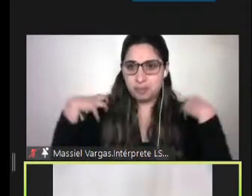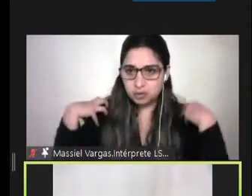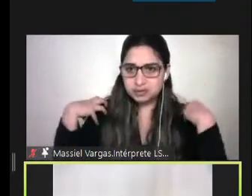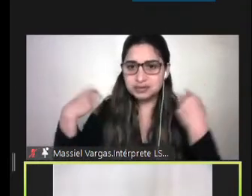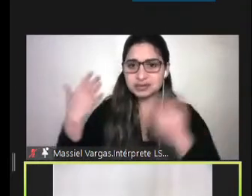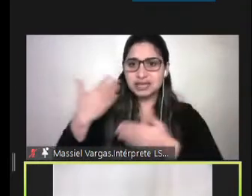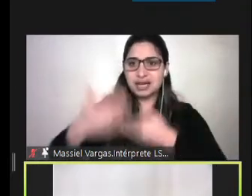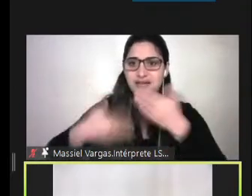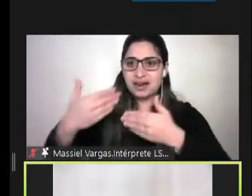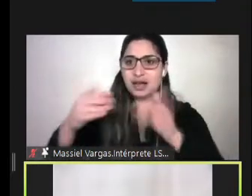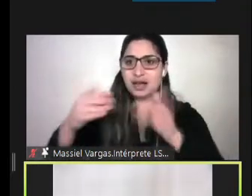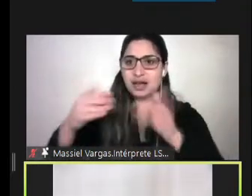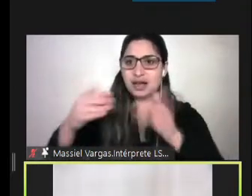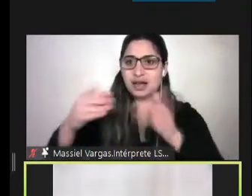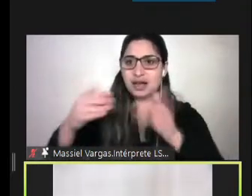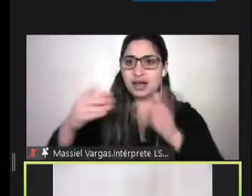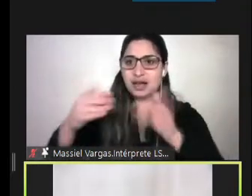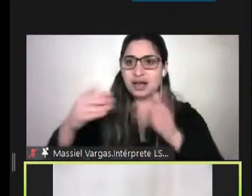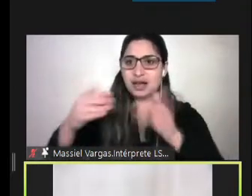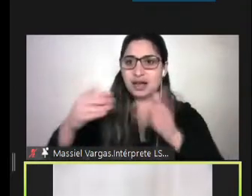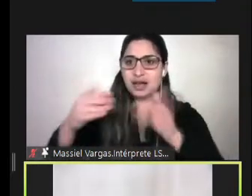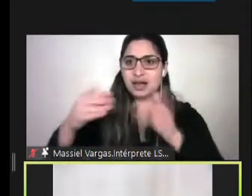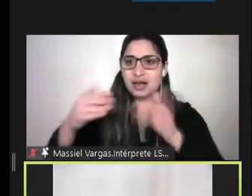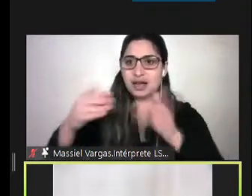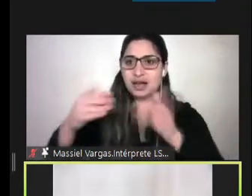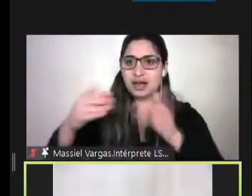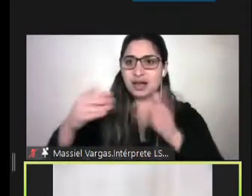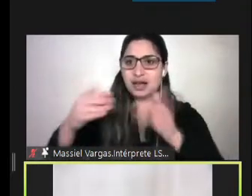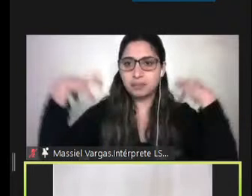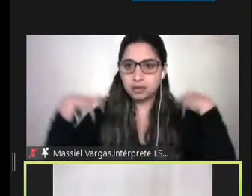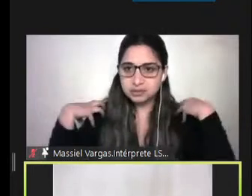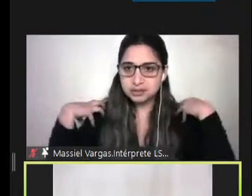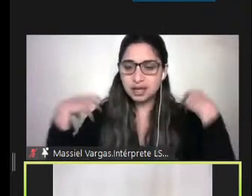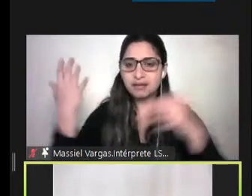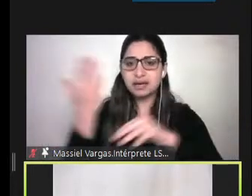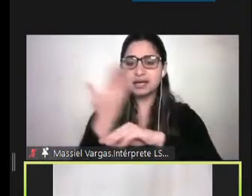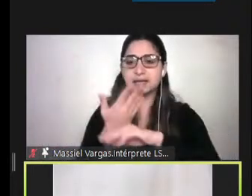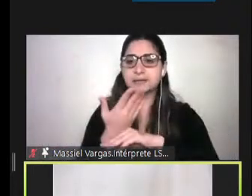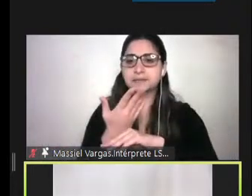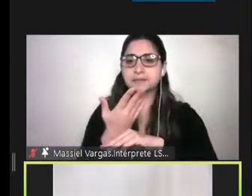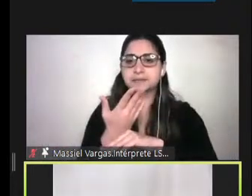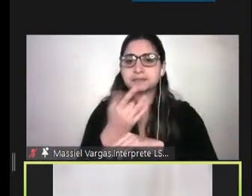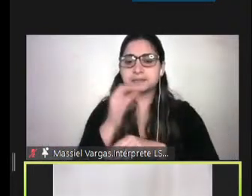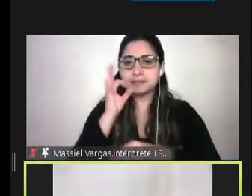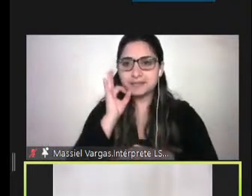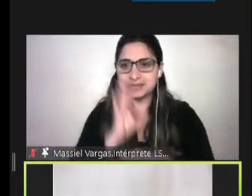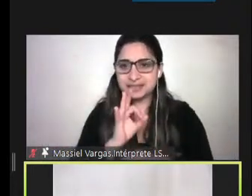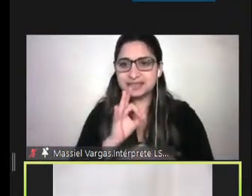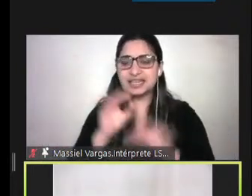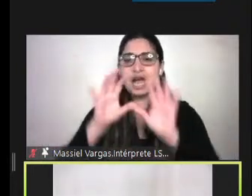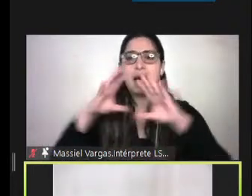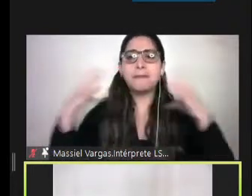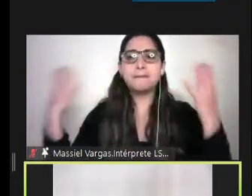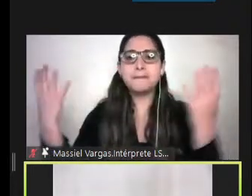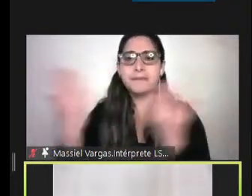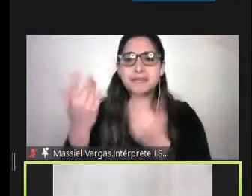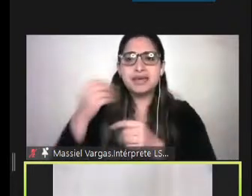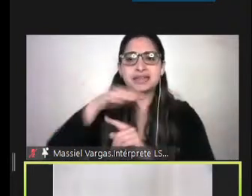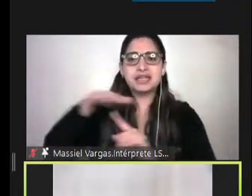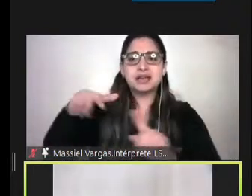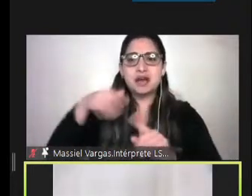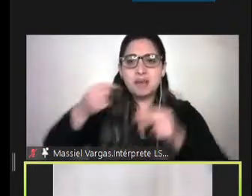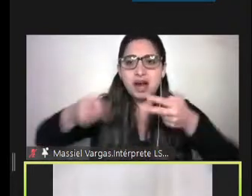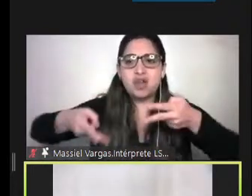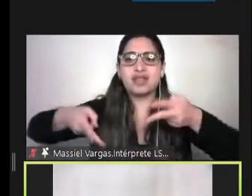legislación son las responsables de garantizar condiciones para el ejercicio de los derechos van a ser las